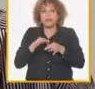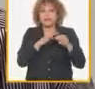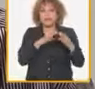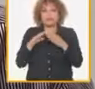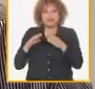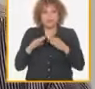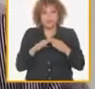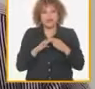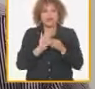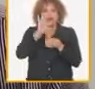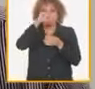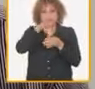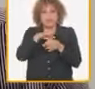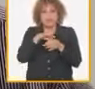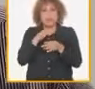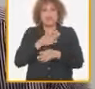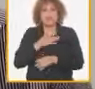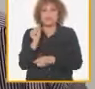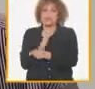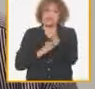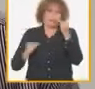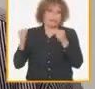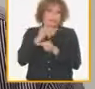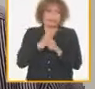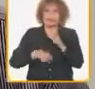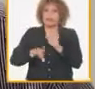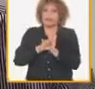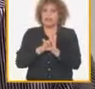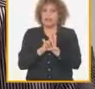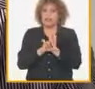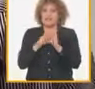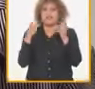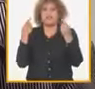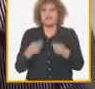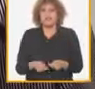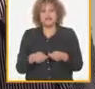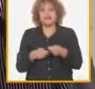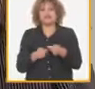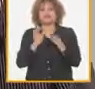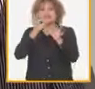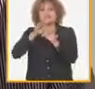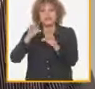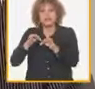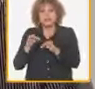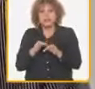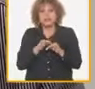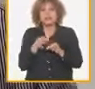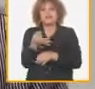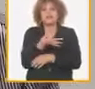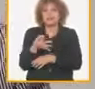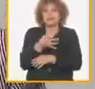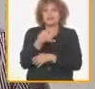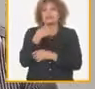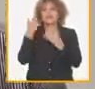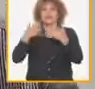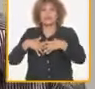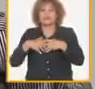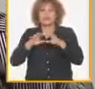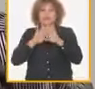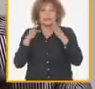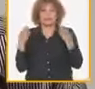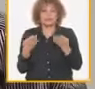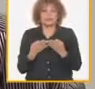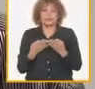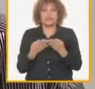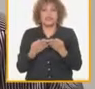programa de autobastecimiento es el corazón yo diría de esta ley y es lo que logra materializar esa producción porque hay 21 programas pero esos 21